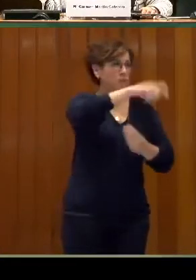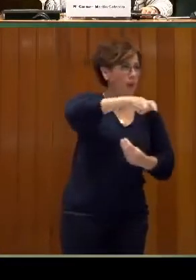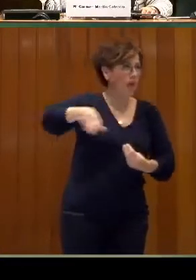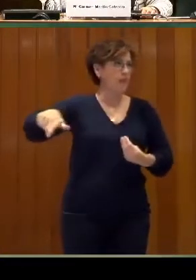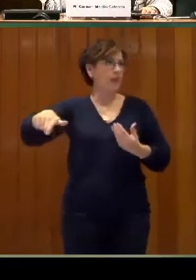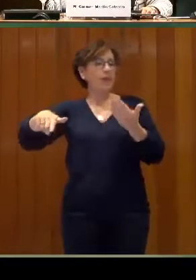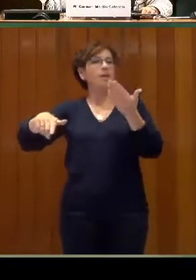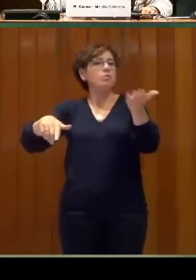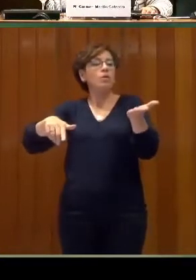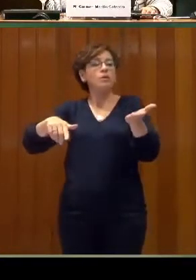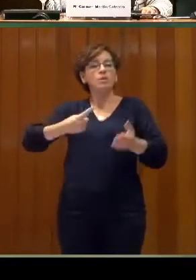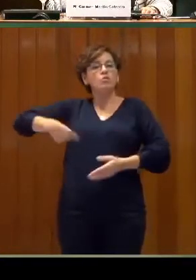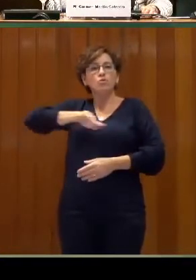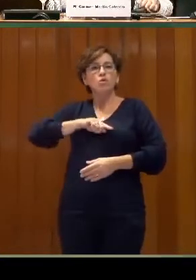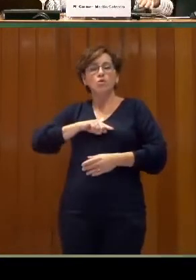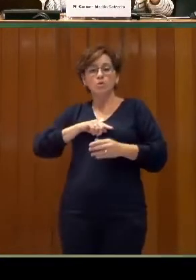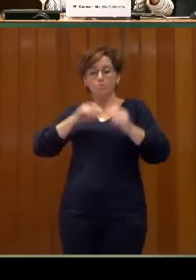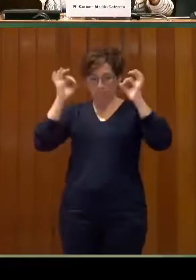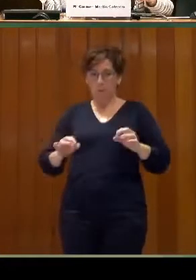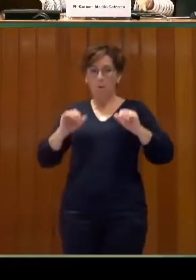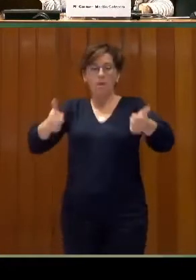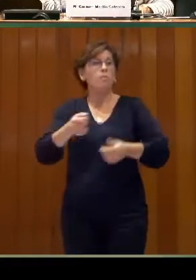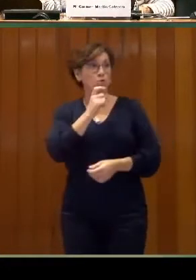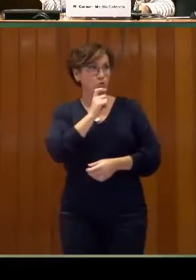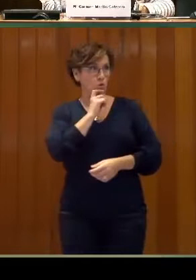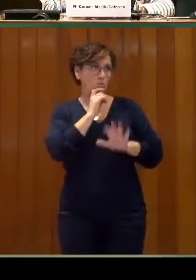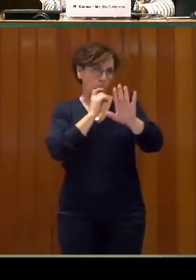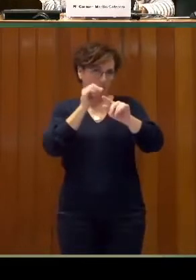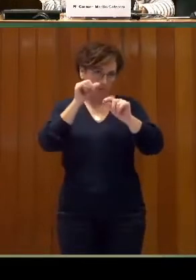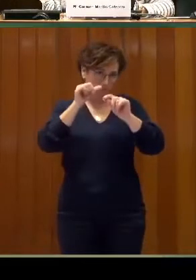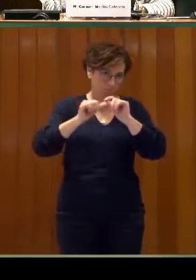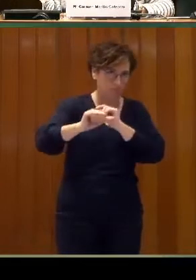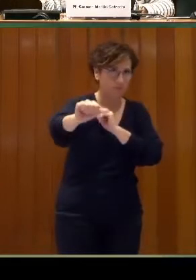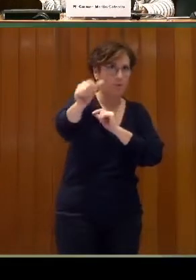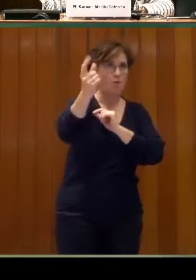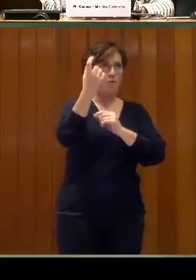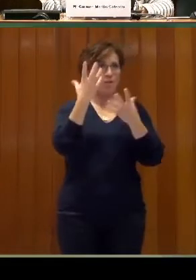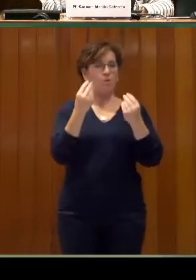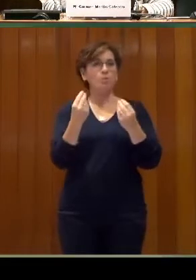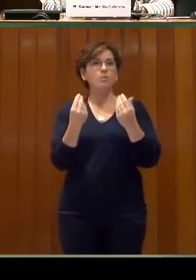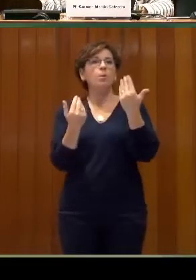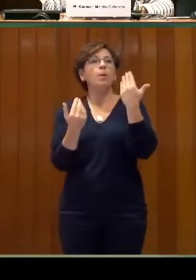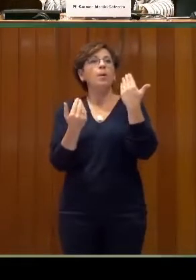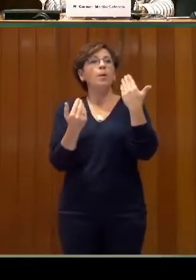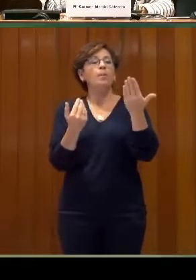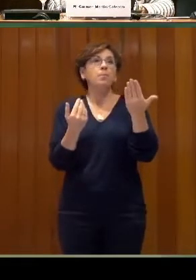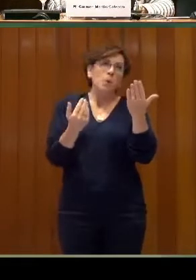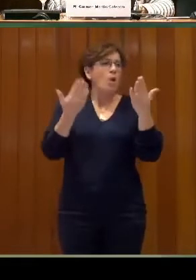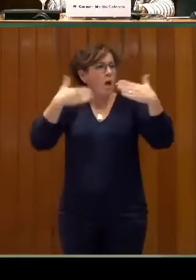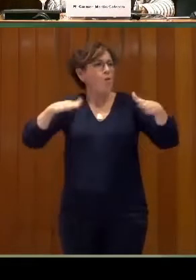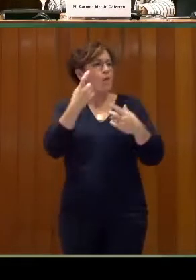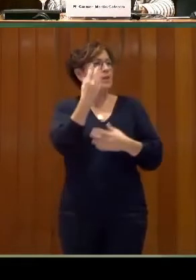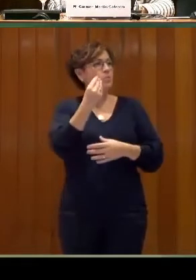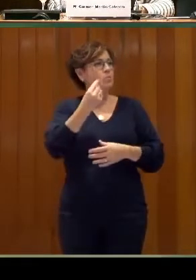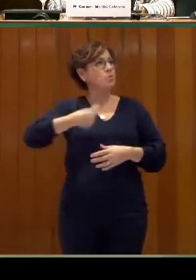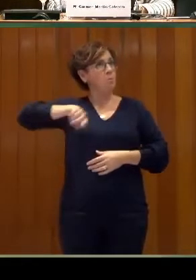empezado a avanzar, porque desde luego nos queda muchísimo por hacer, ¿no? Pero, bueno, también tenemos la ilusión de seguir